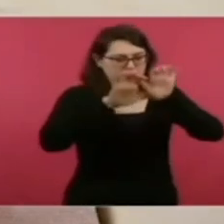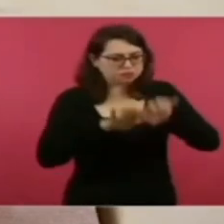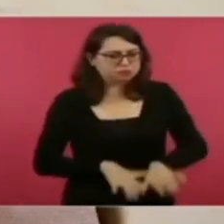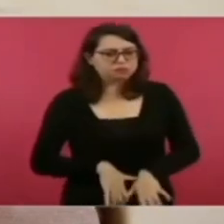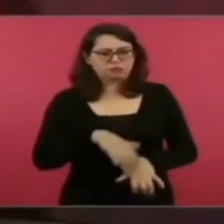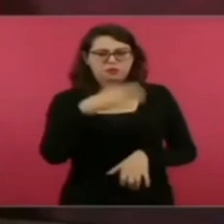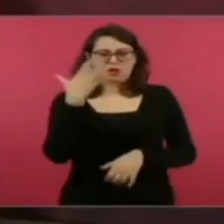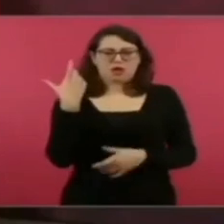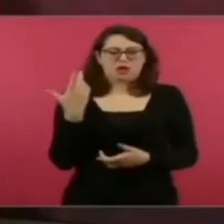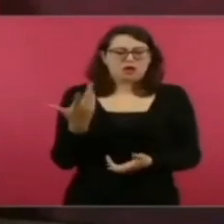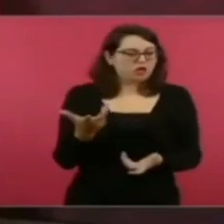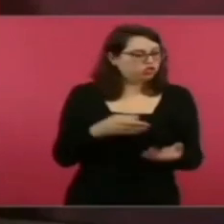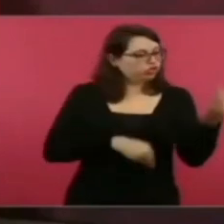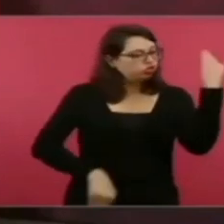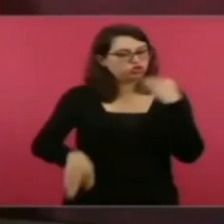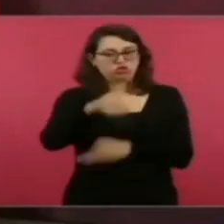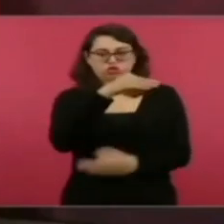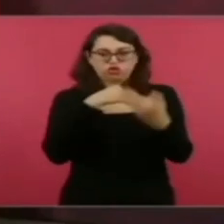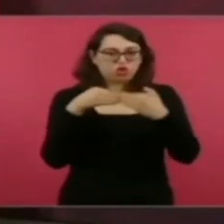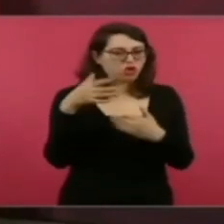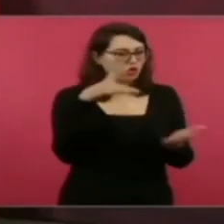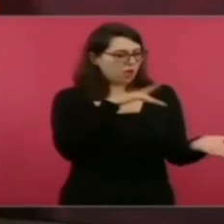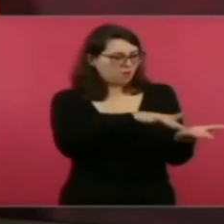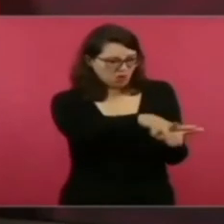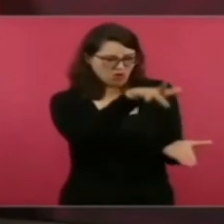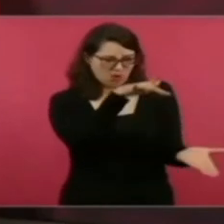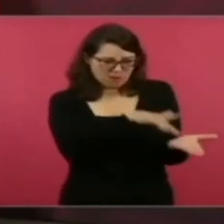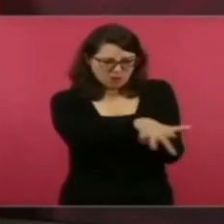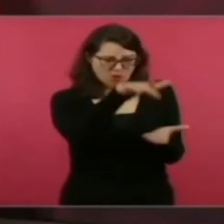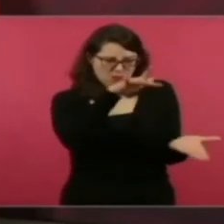comentaristas de radio de televisión